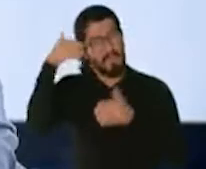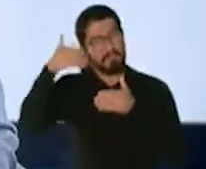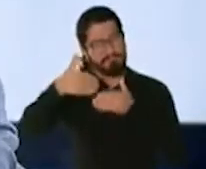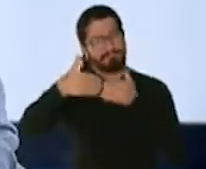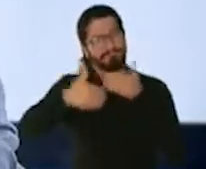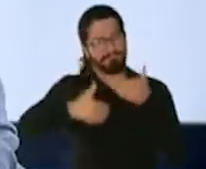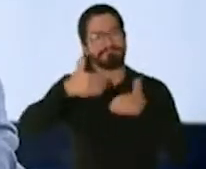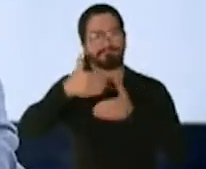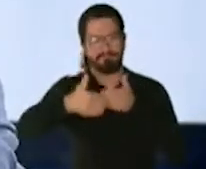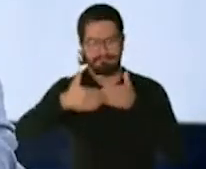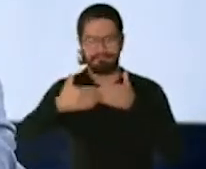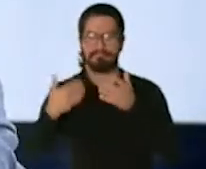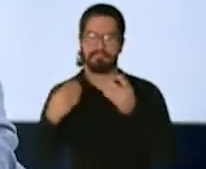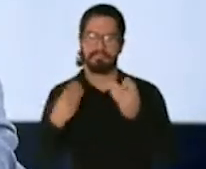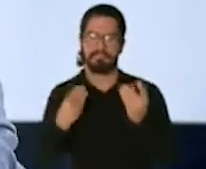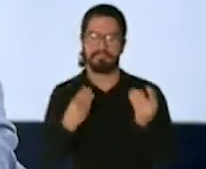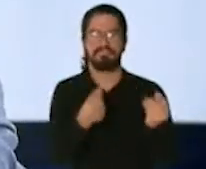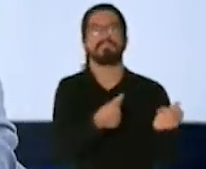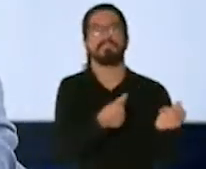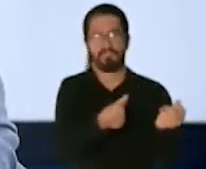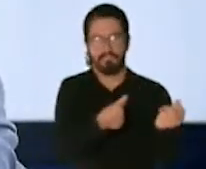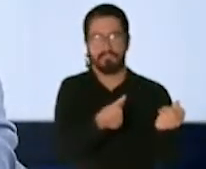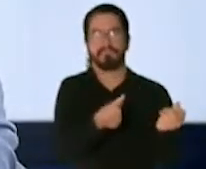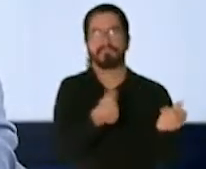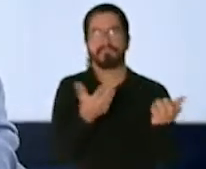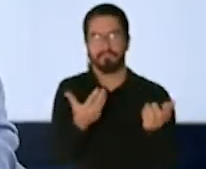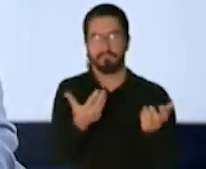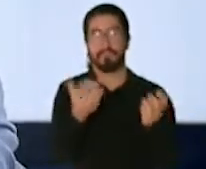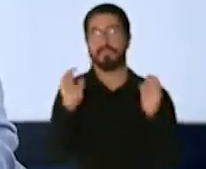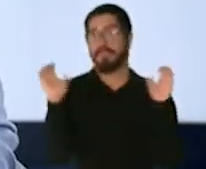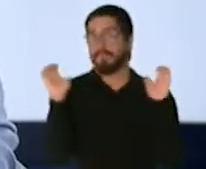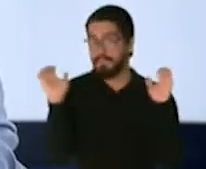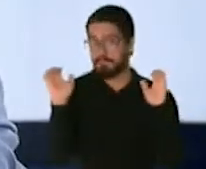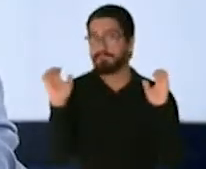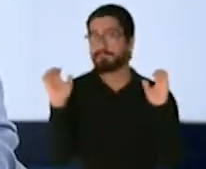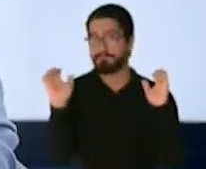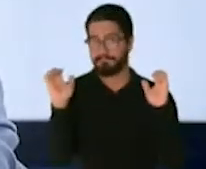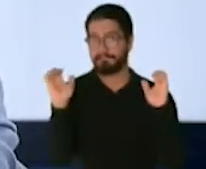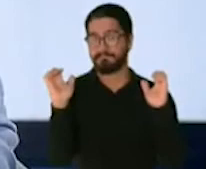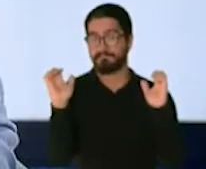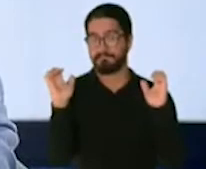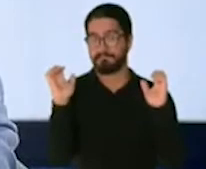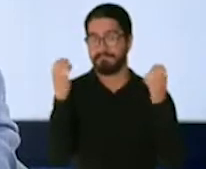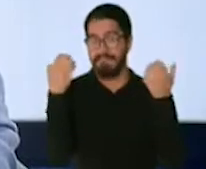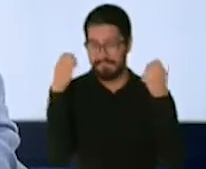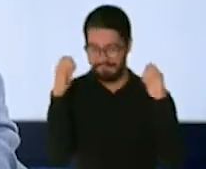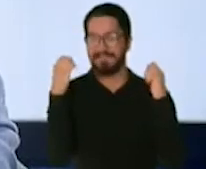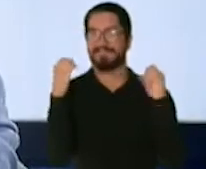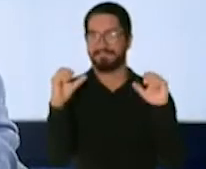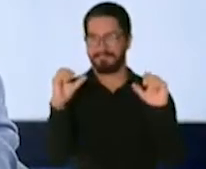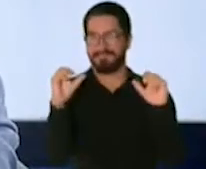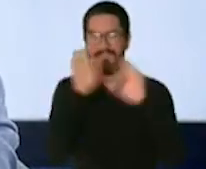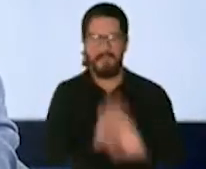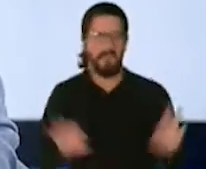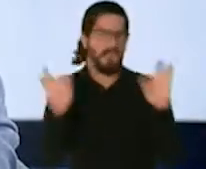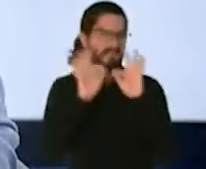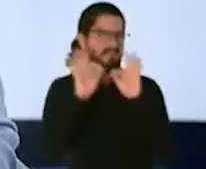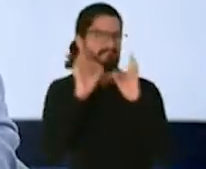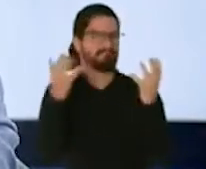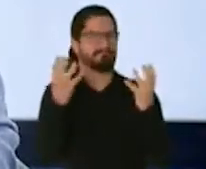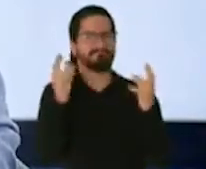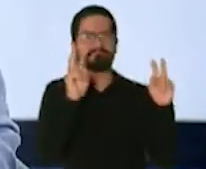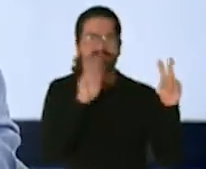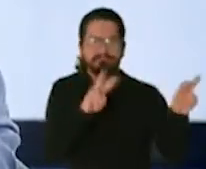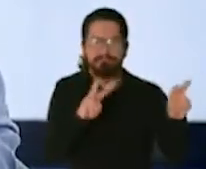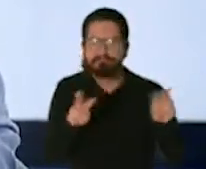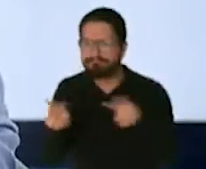la información que me llega en la transición. Y en enero, pues, lo importante es que vamos a tener que estar monitoreando